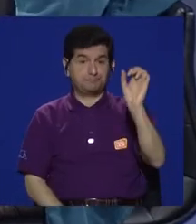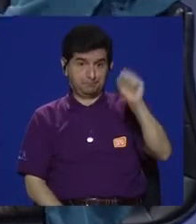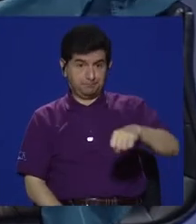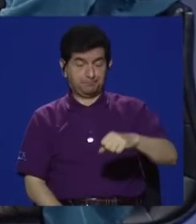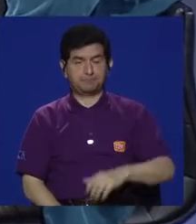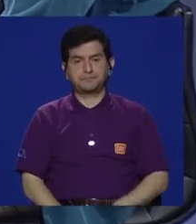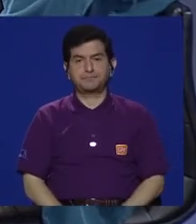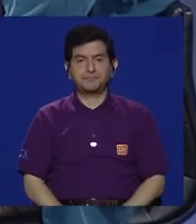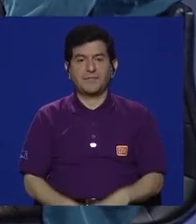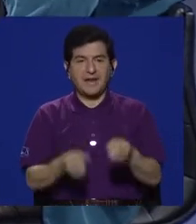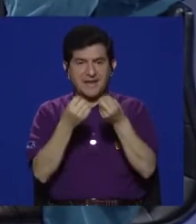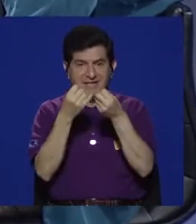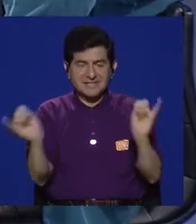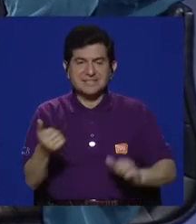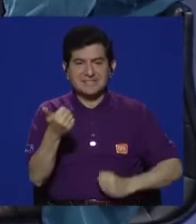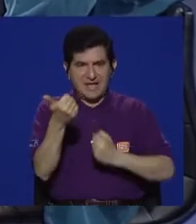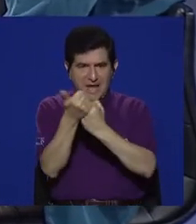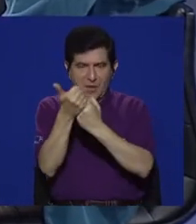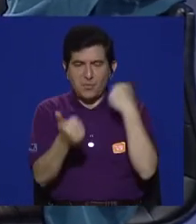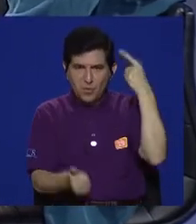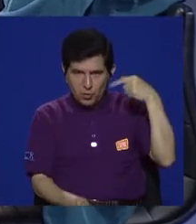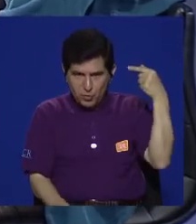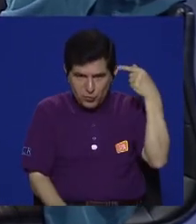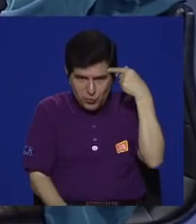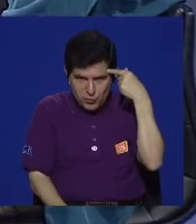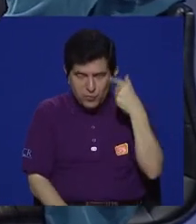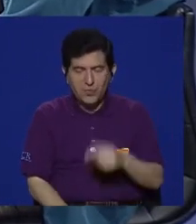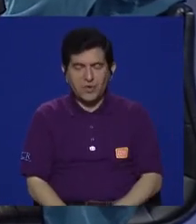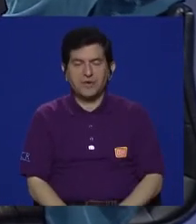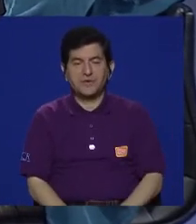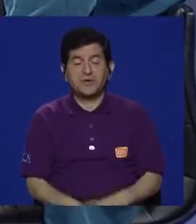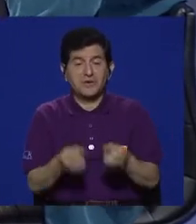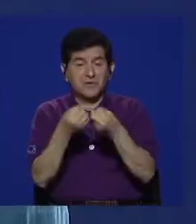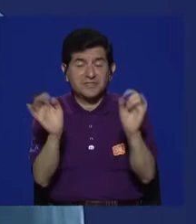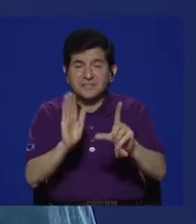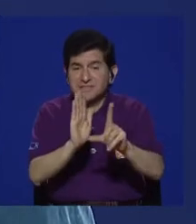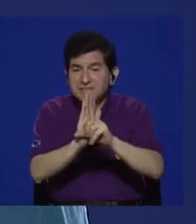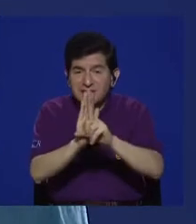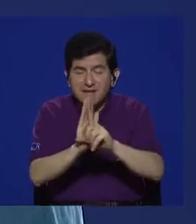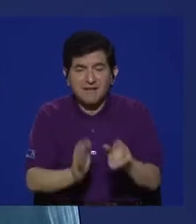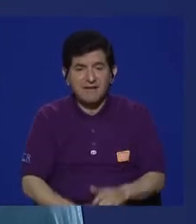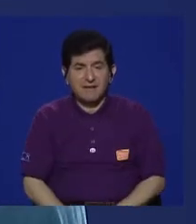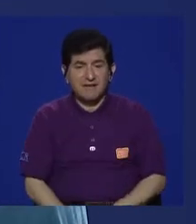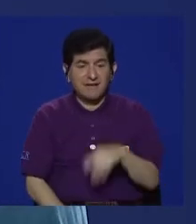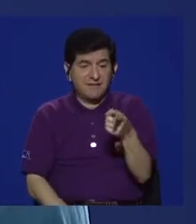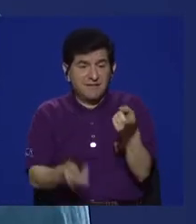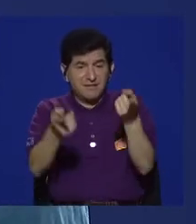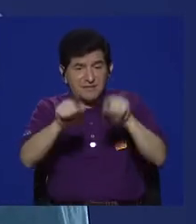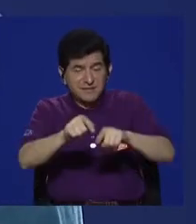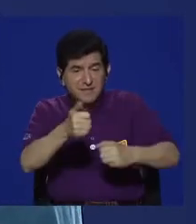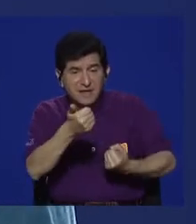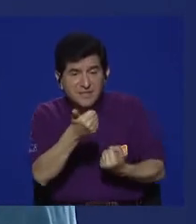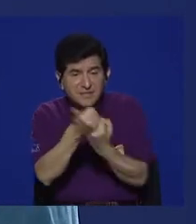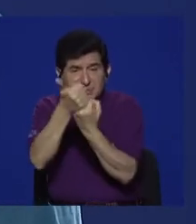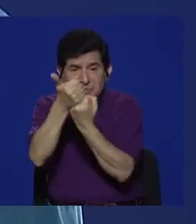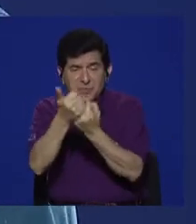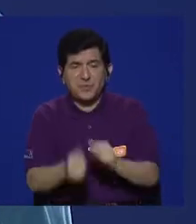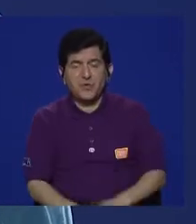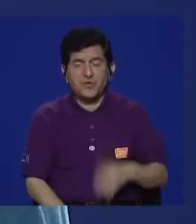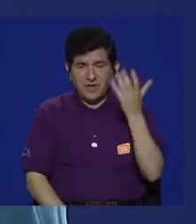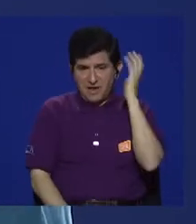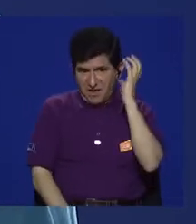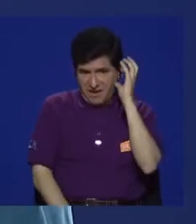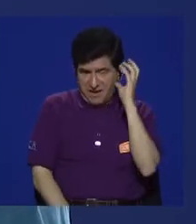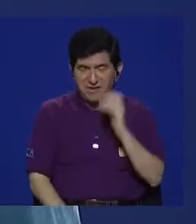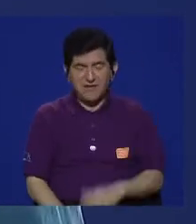sí. Pienso que sin el apoyo del gobierno o de ley para apoyar las